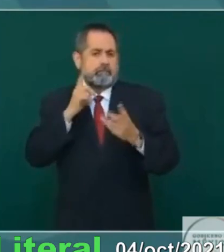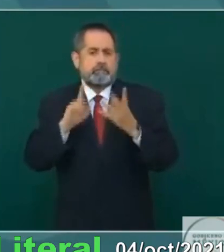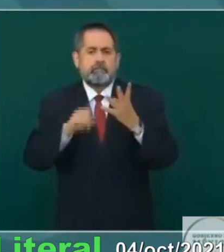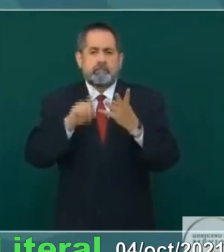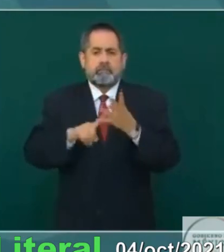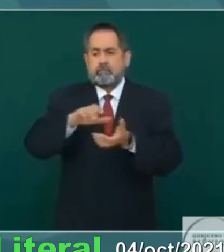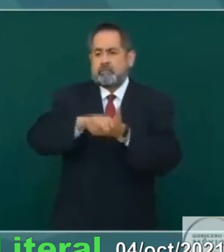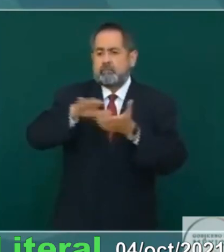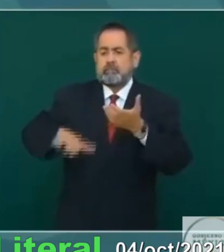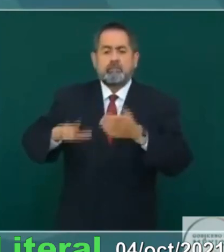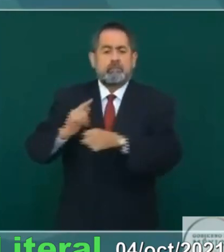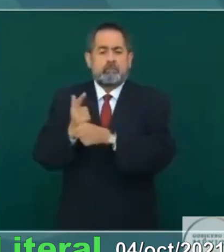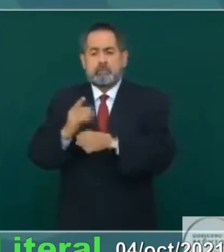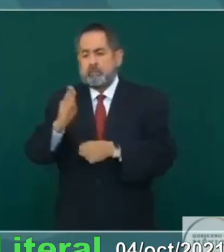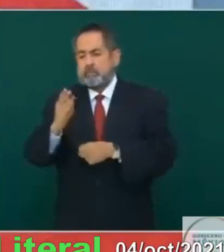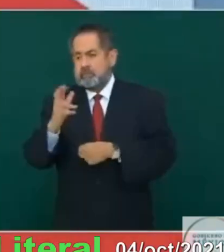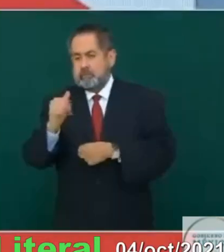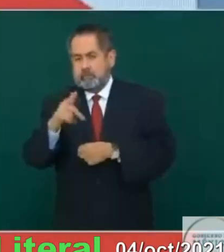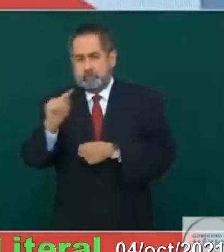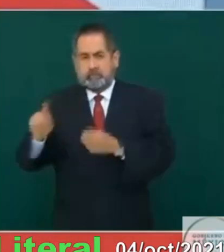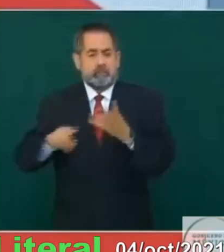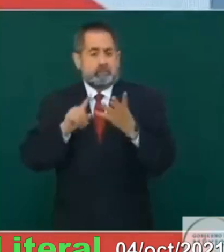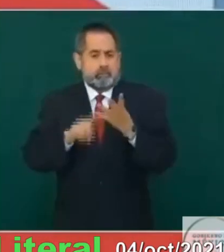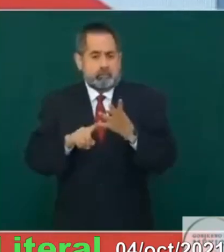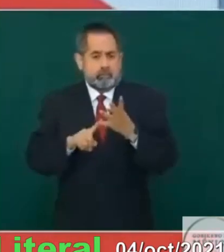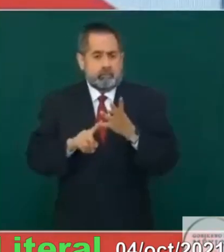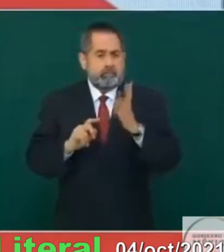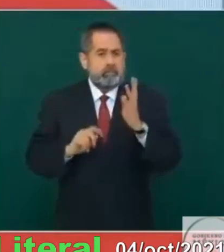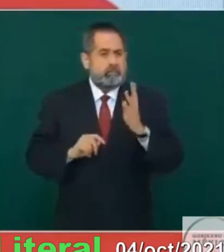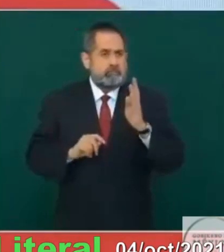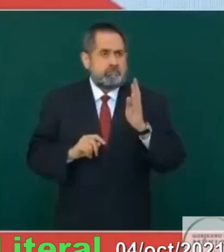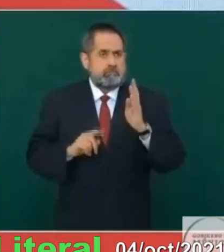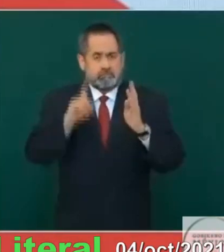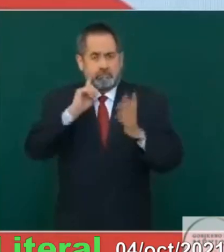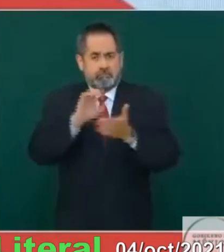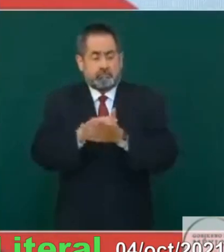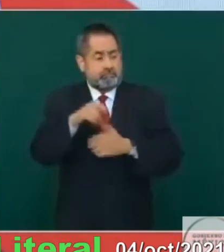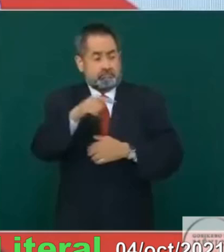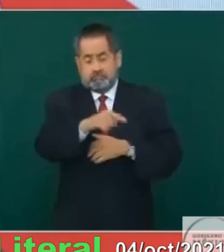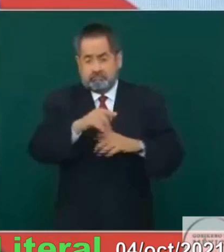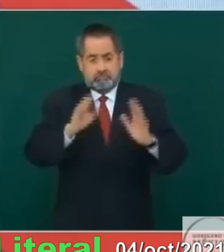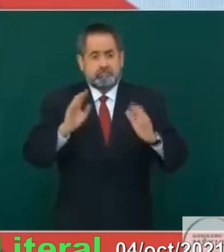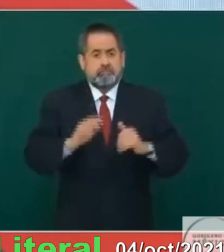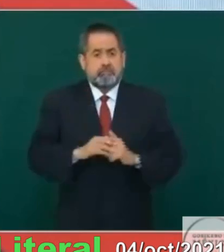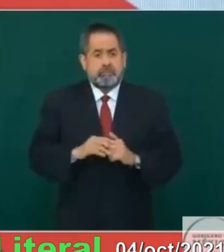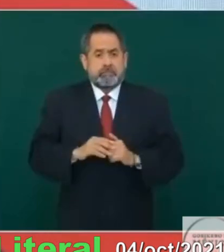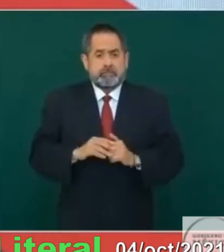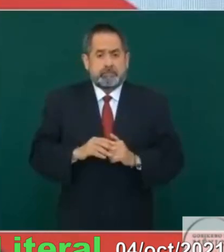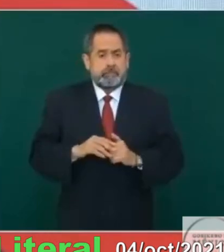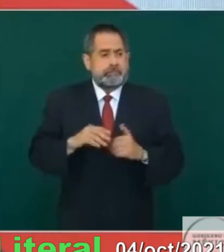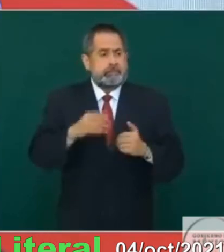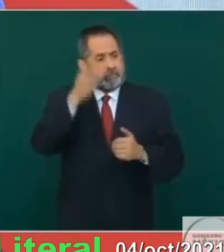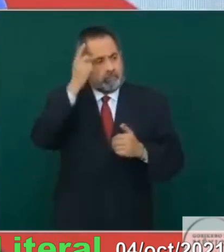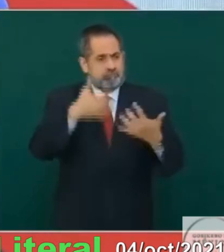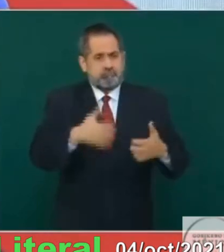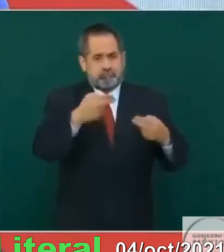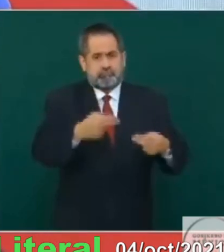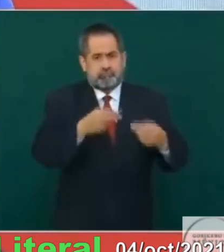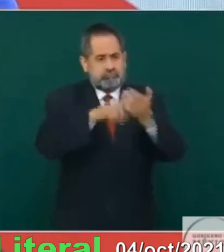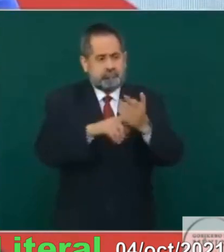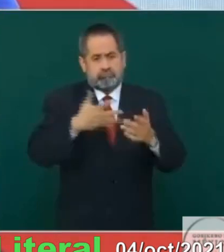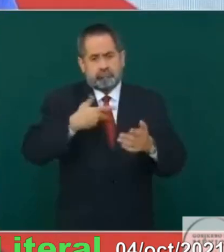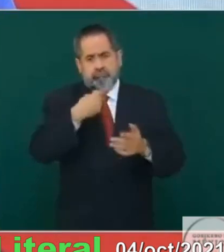licenciado Bartle, pues ella es empresaria y